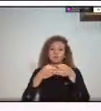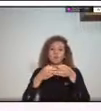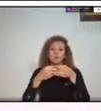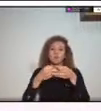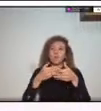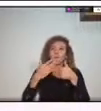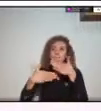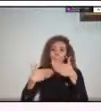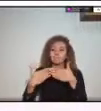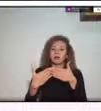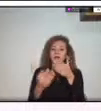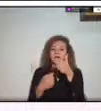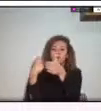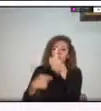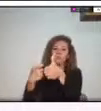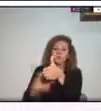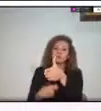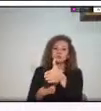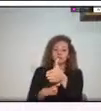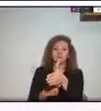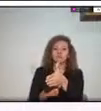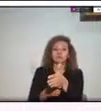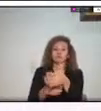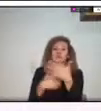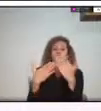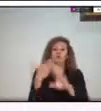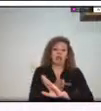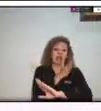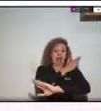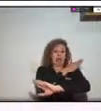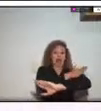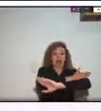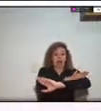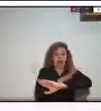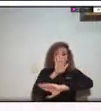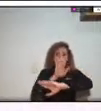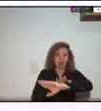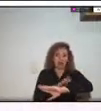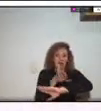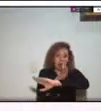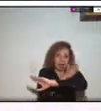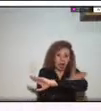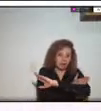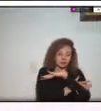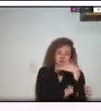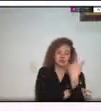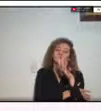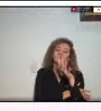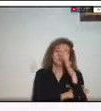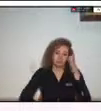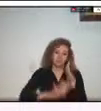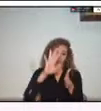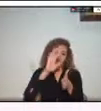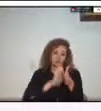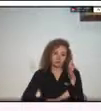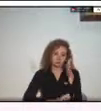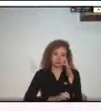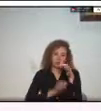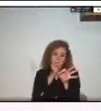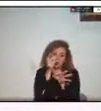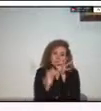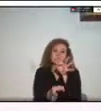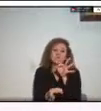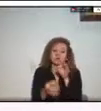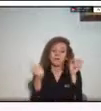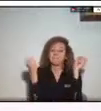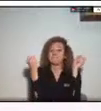prospectivas pueden disminuir la afectación en los escenarios donde el riesgo es mitigable y comprender que el riesgo es un proceso directamente